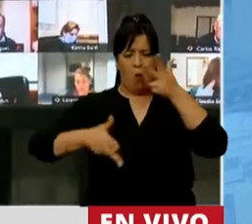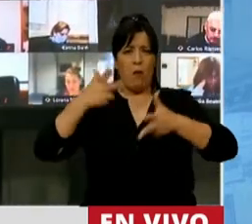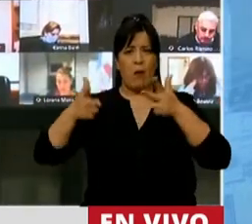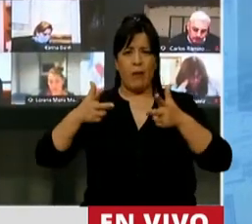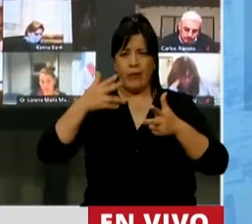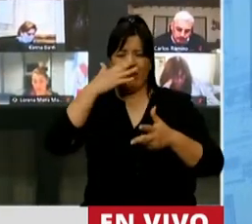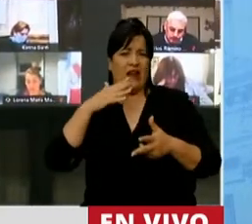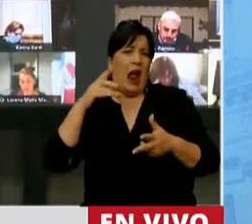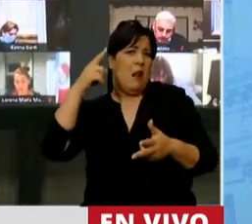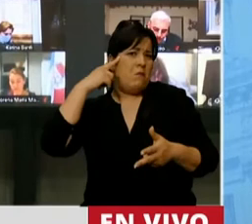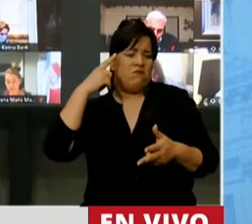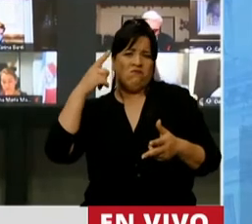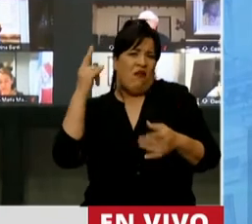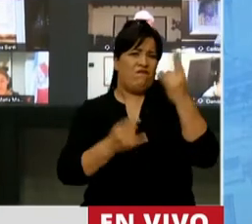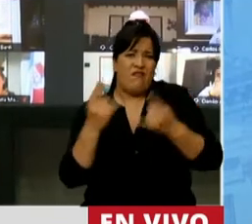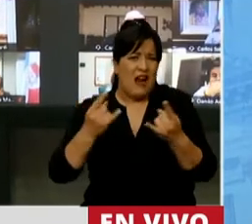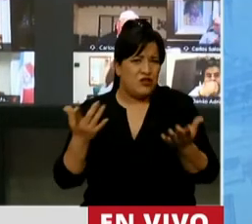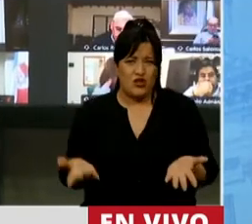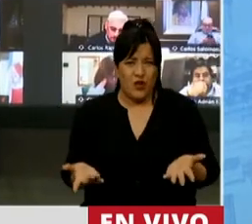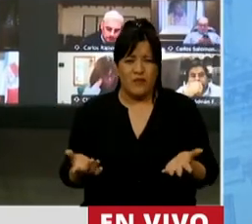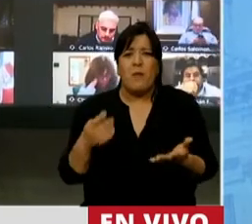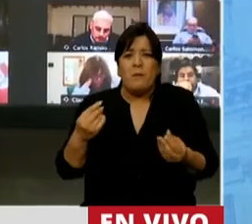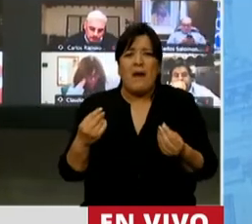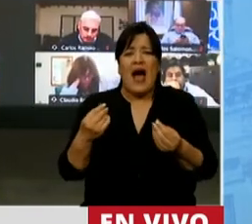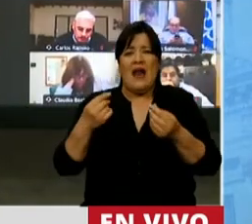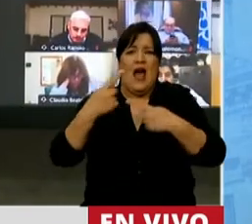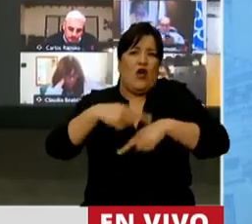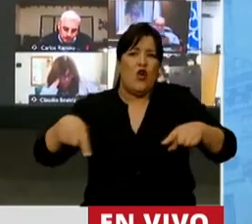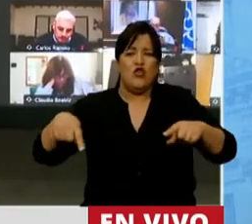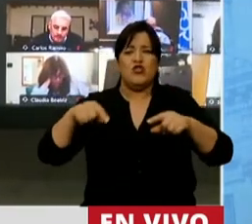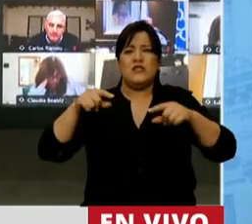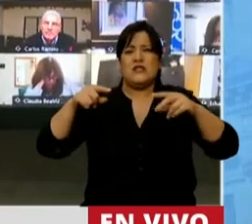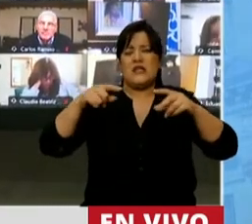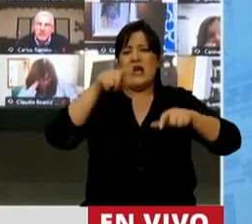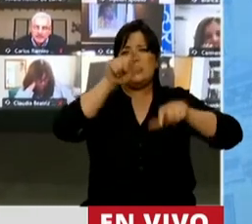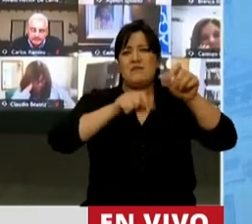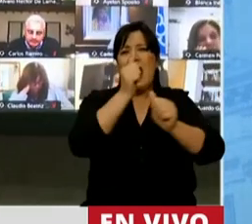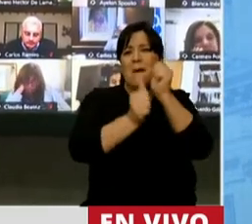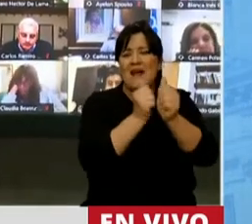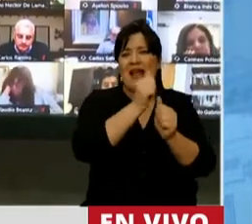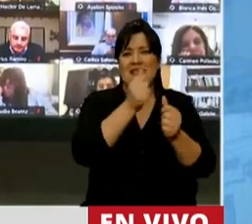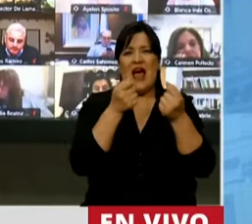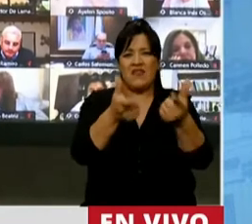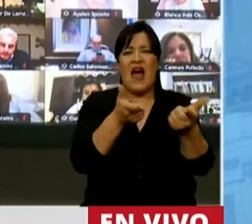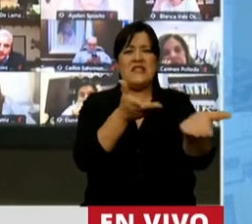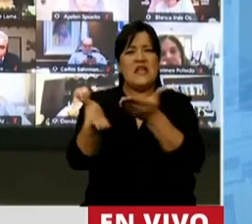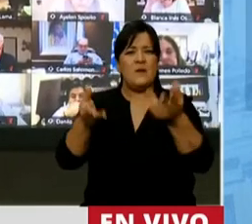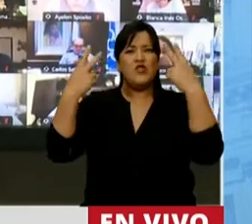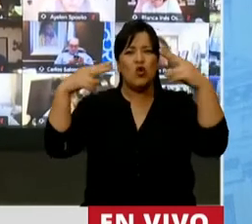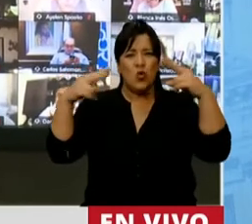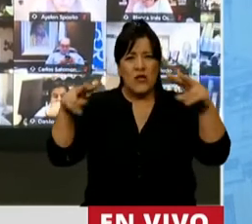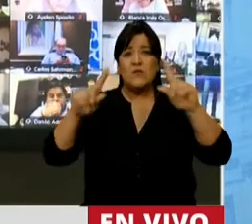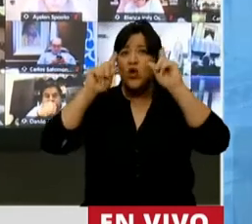expectativas para el funcionamiento de los prestadores del servicio y lo peor fue que ellos